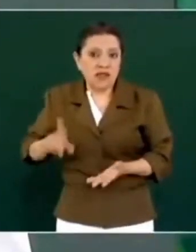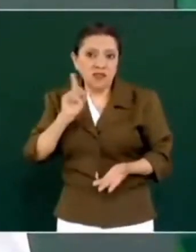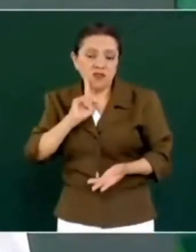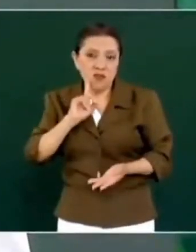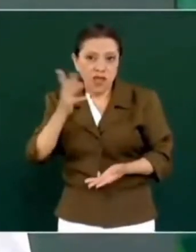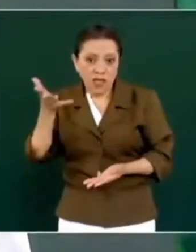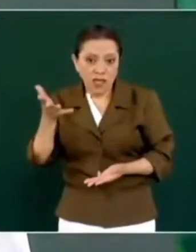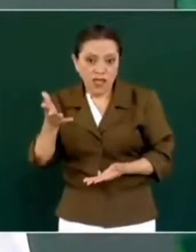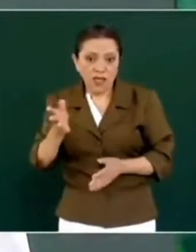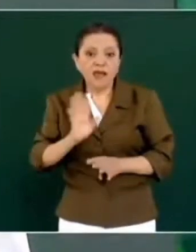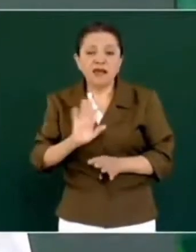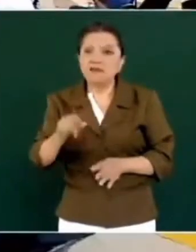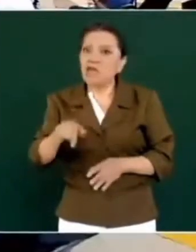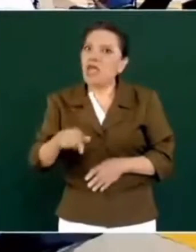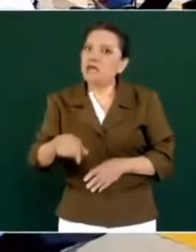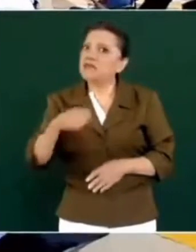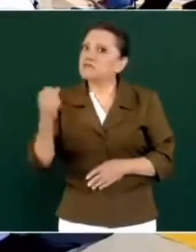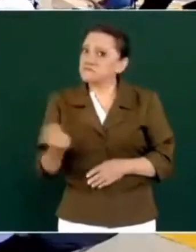se rayaron.